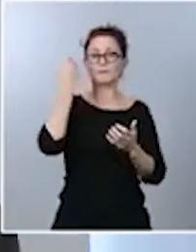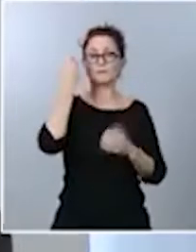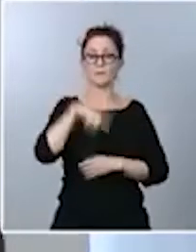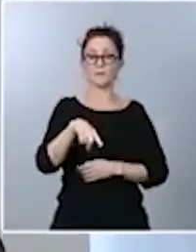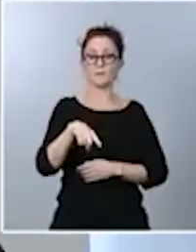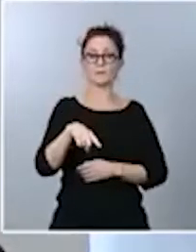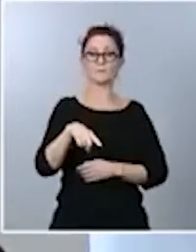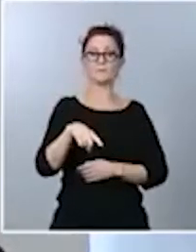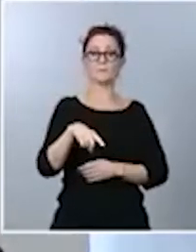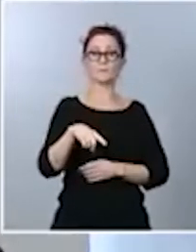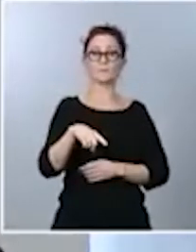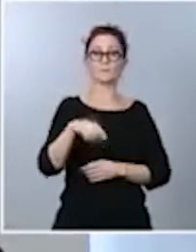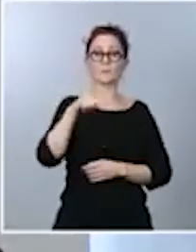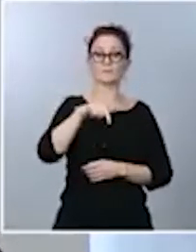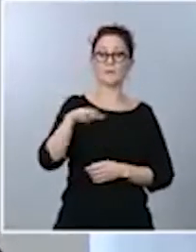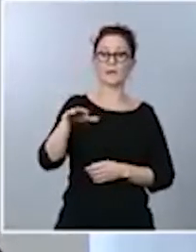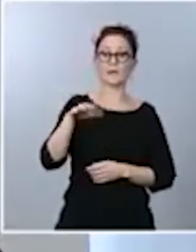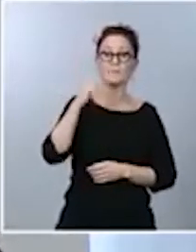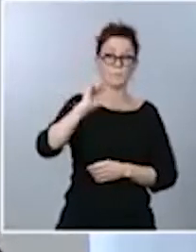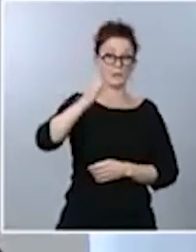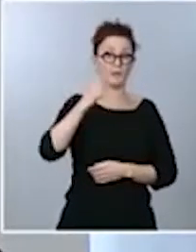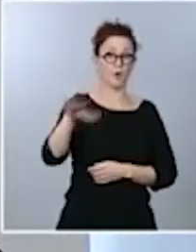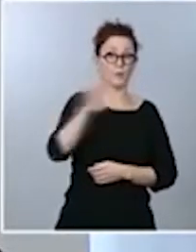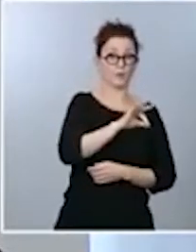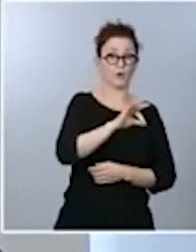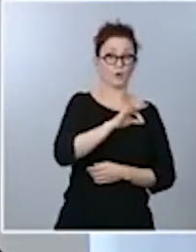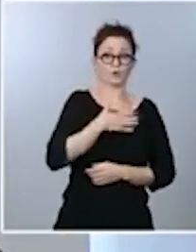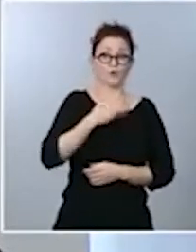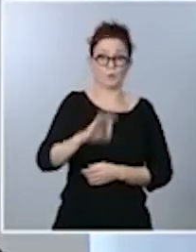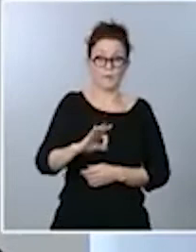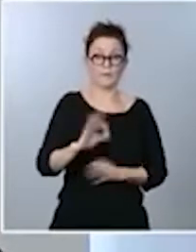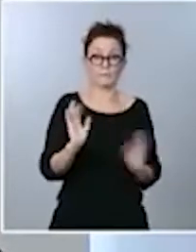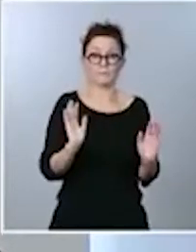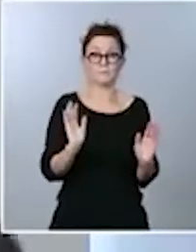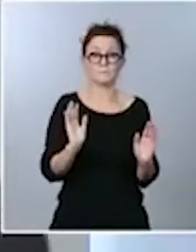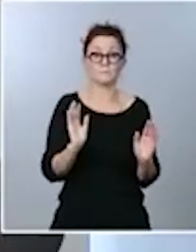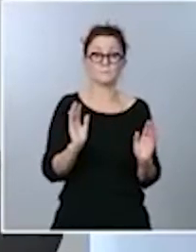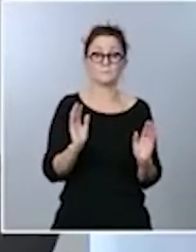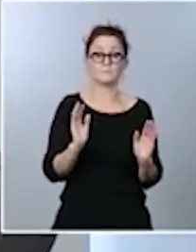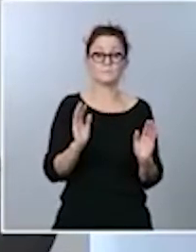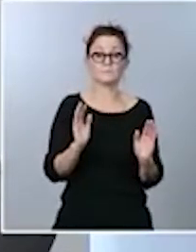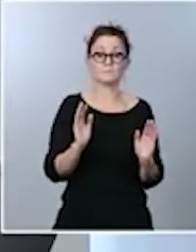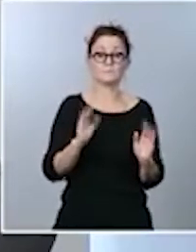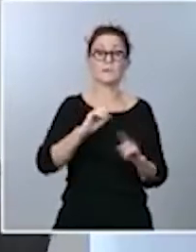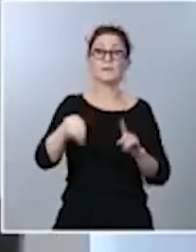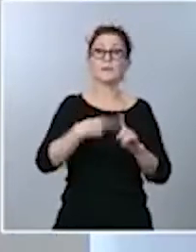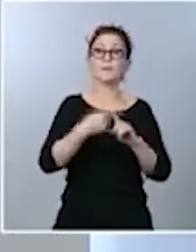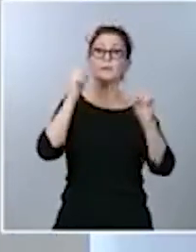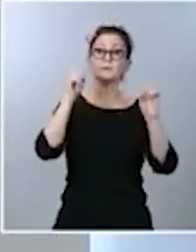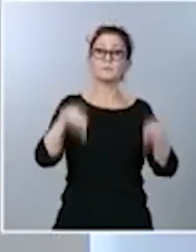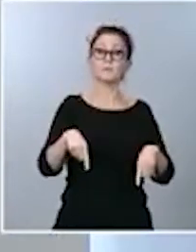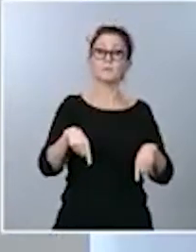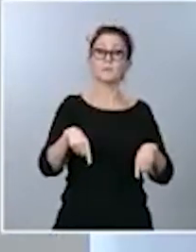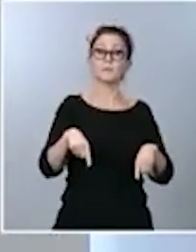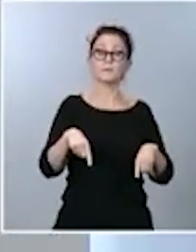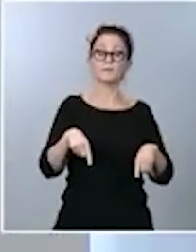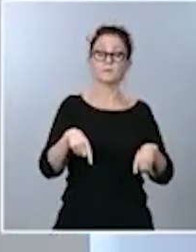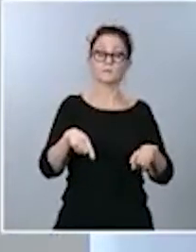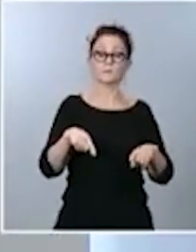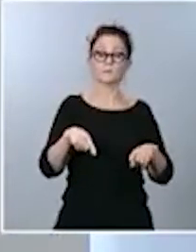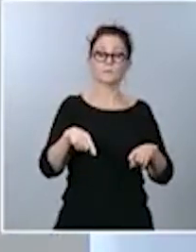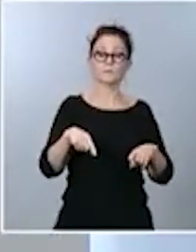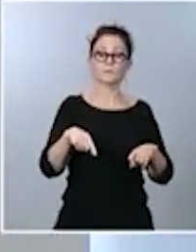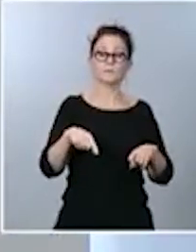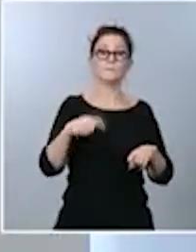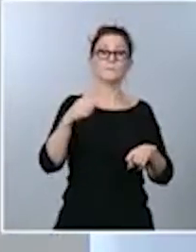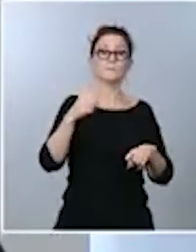esta opción y si estaría dispuesto en este caso, el Partido Popular y otras formaciones que lo puedan plantear, a comprometer su apoyo.